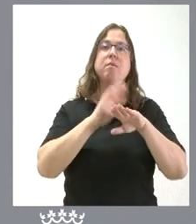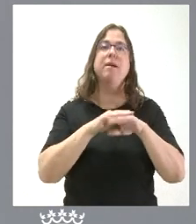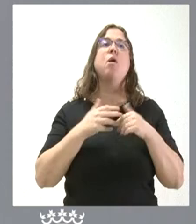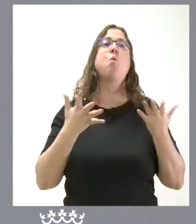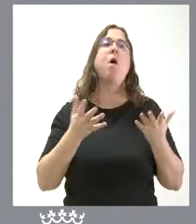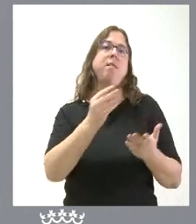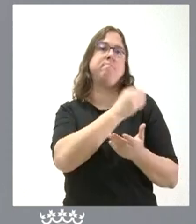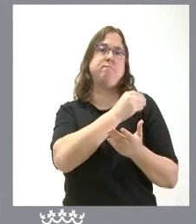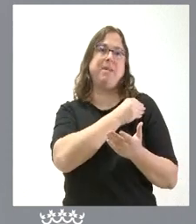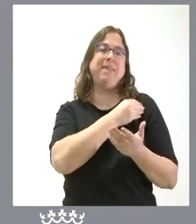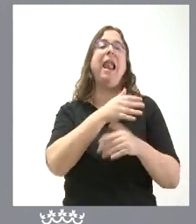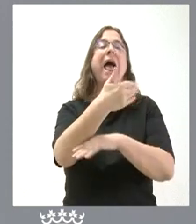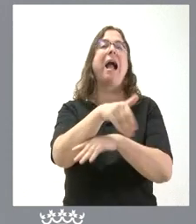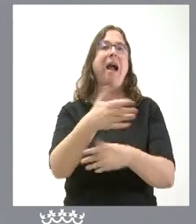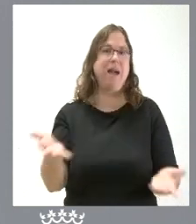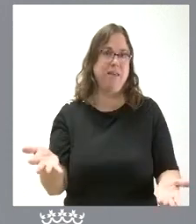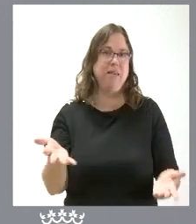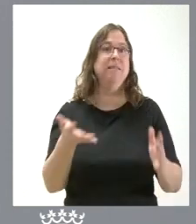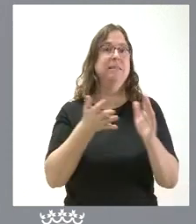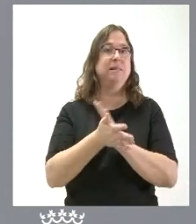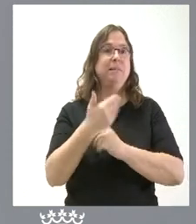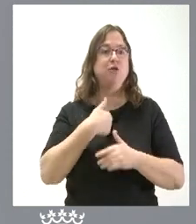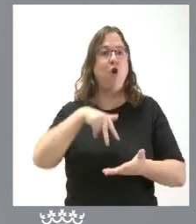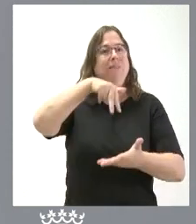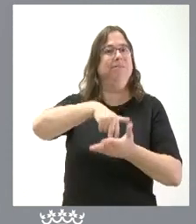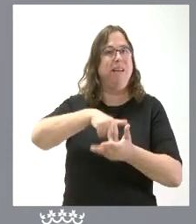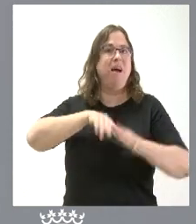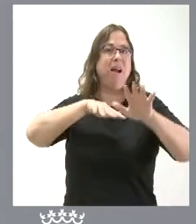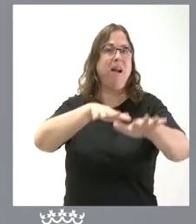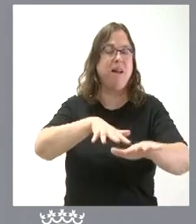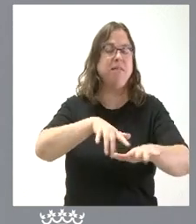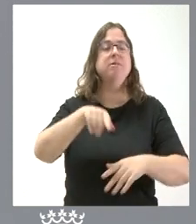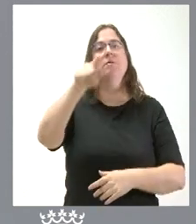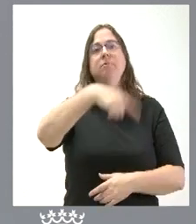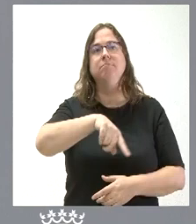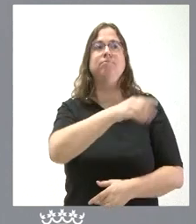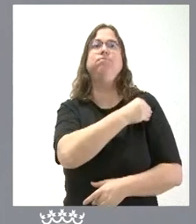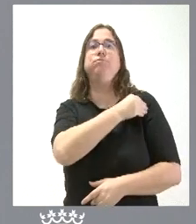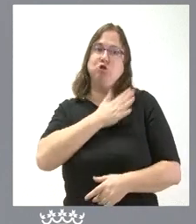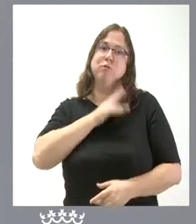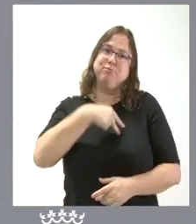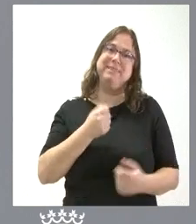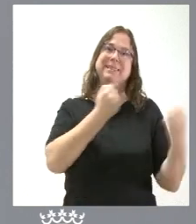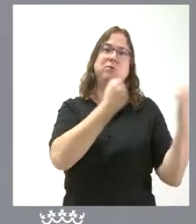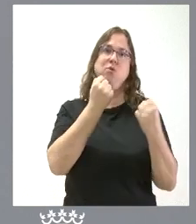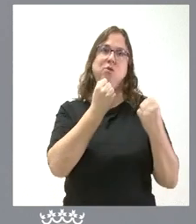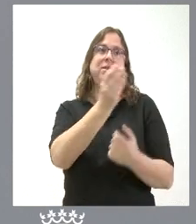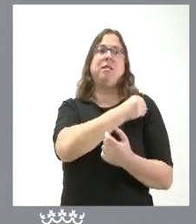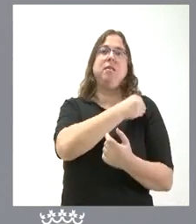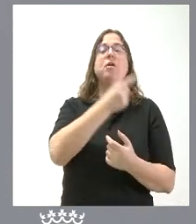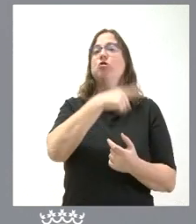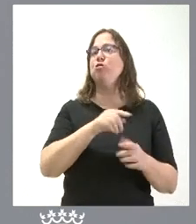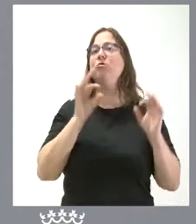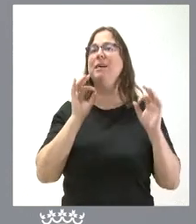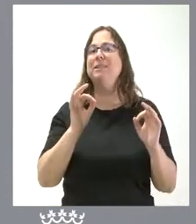las peticiones de la calle no tanto el que está en la calle pidiendo las instituciones porque nosotros somos institución y por tanto nosotros estamos